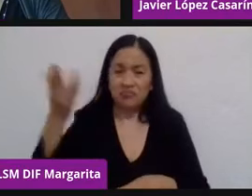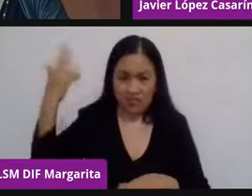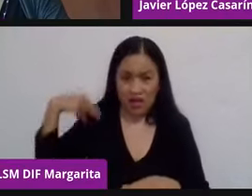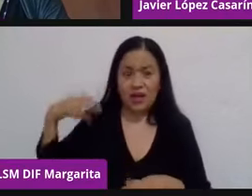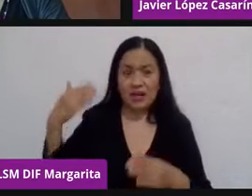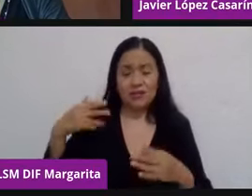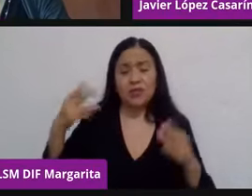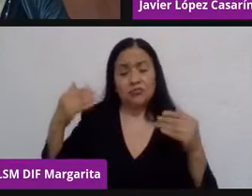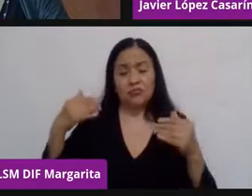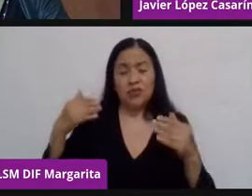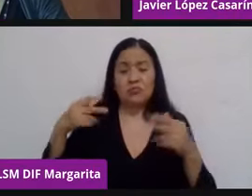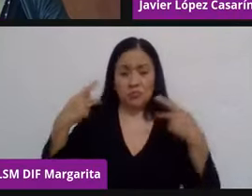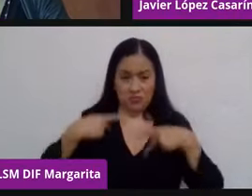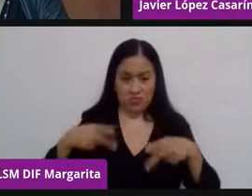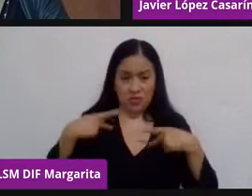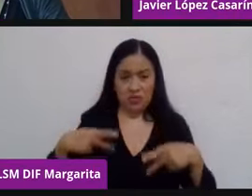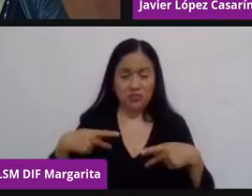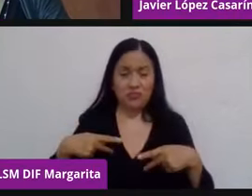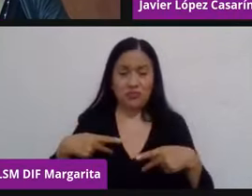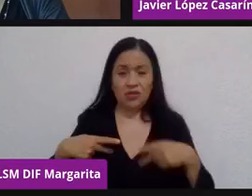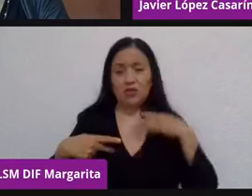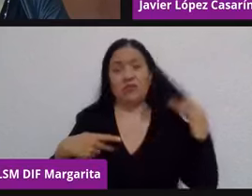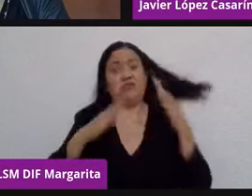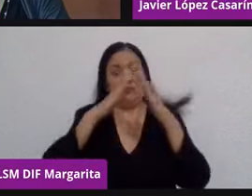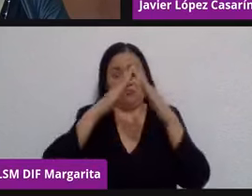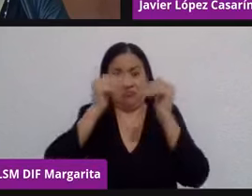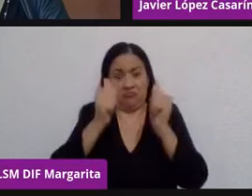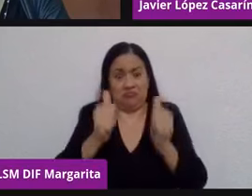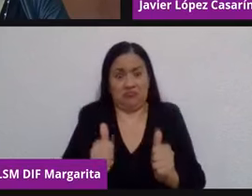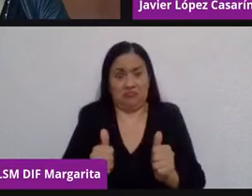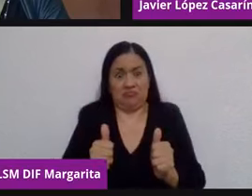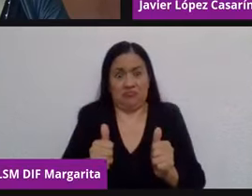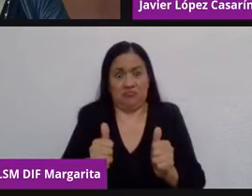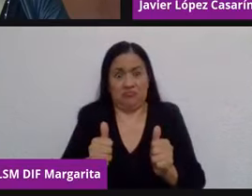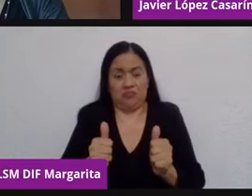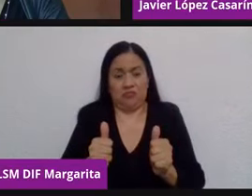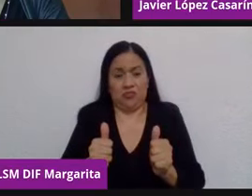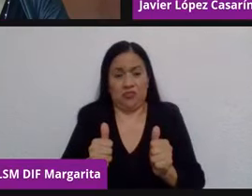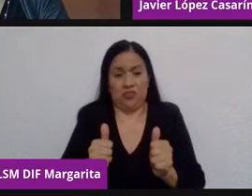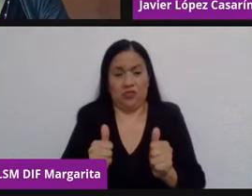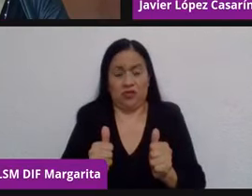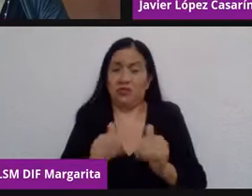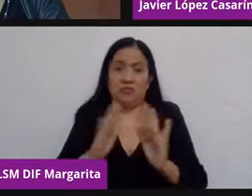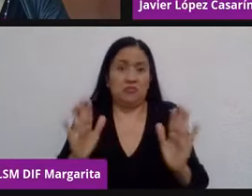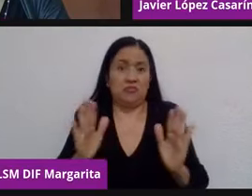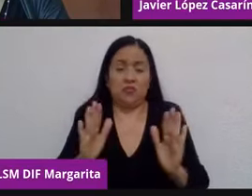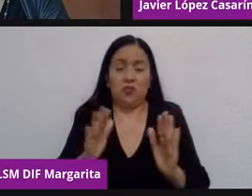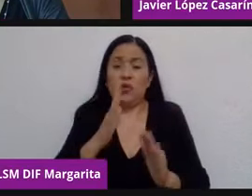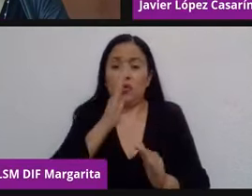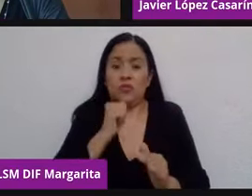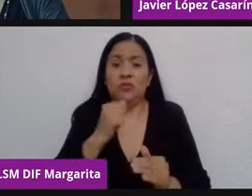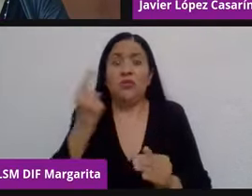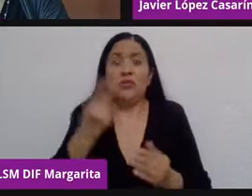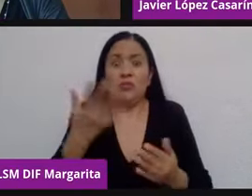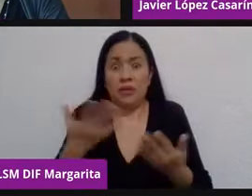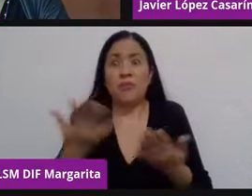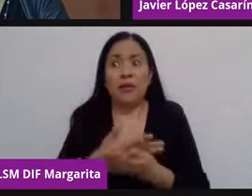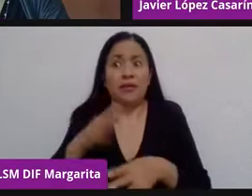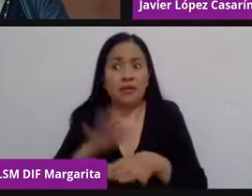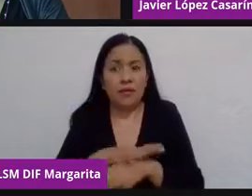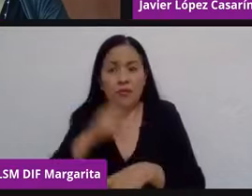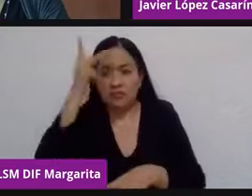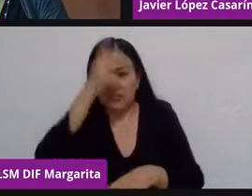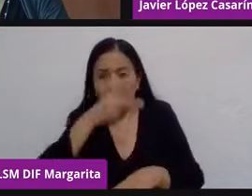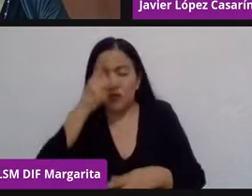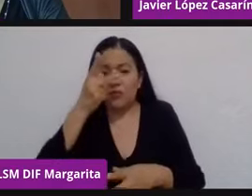parados de un contacto social, que es en plena formación. Pues bueno, entenderemos